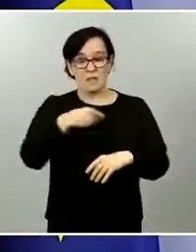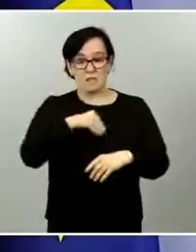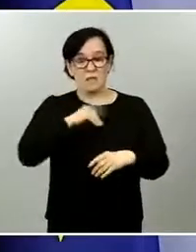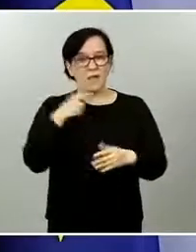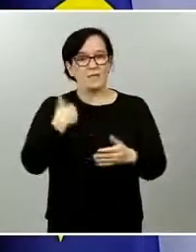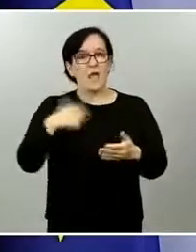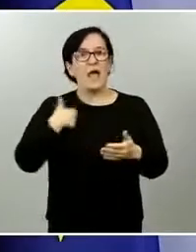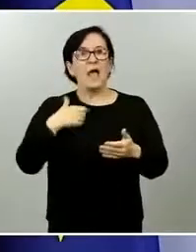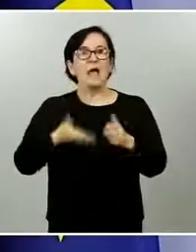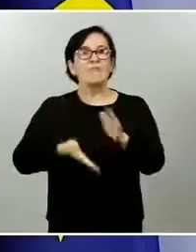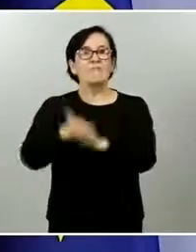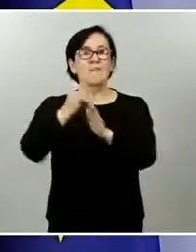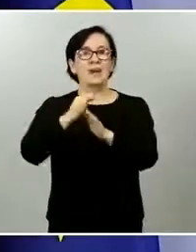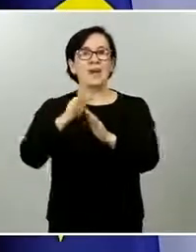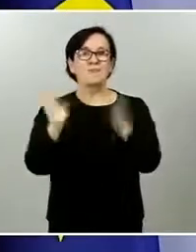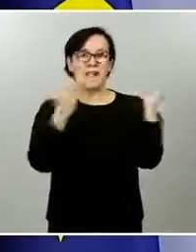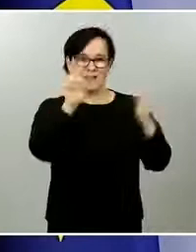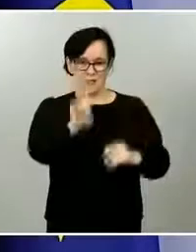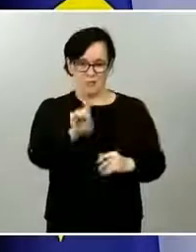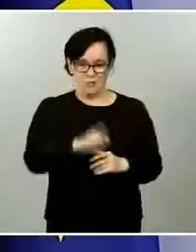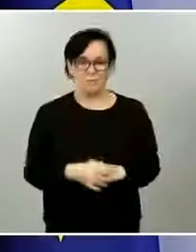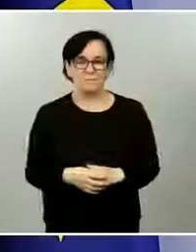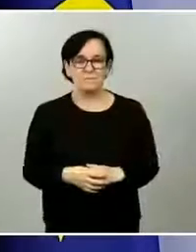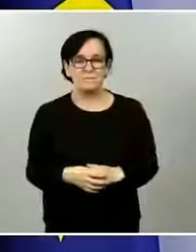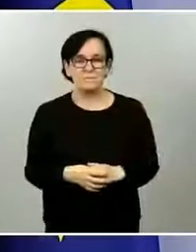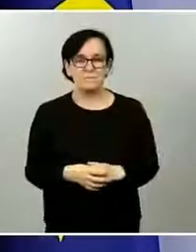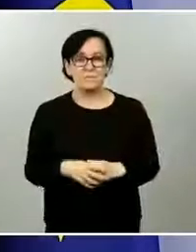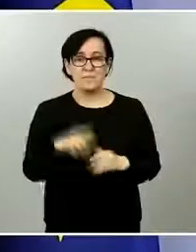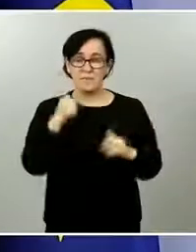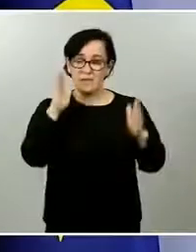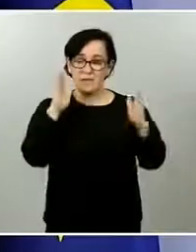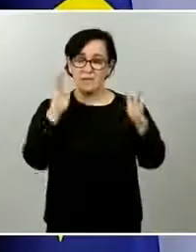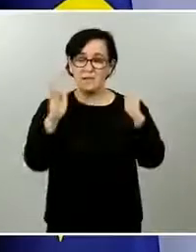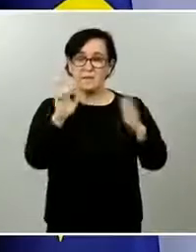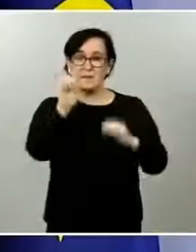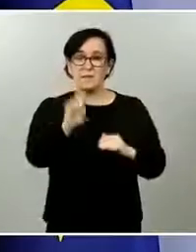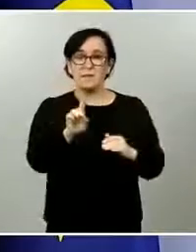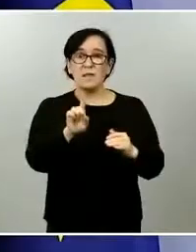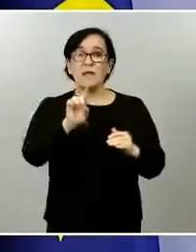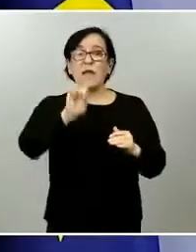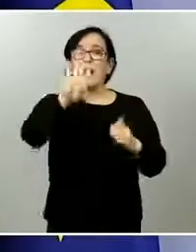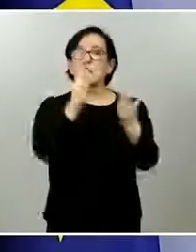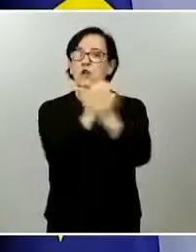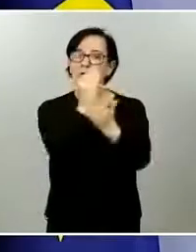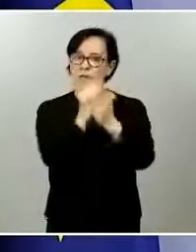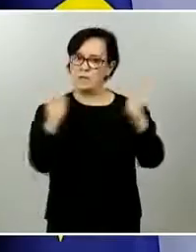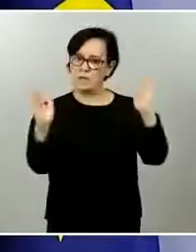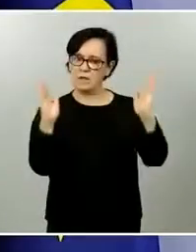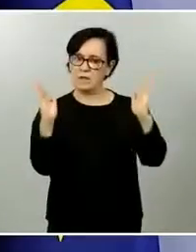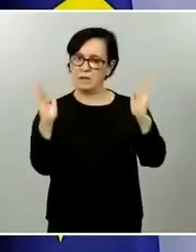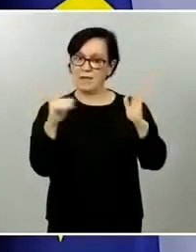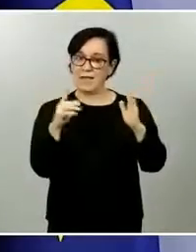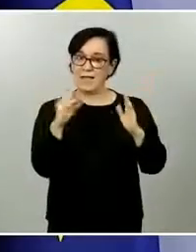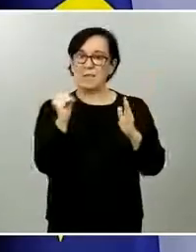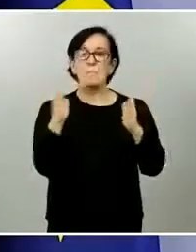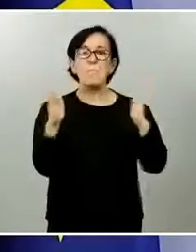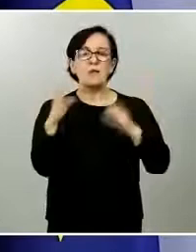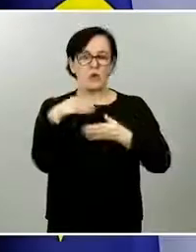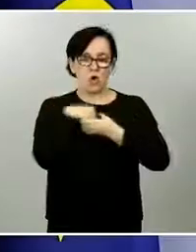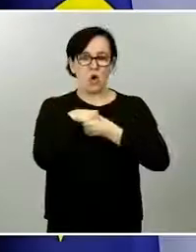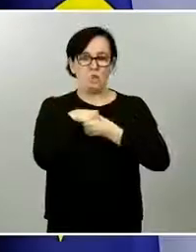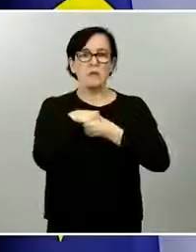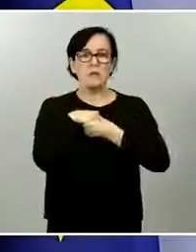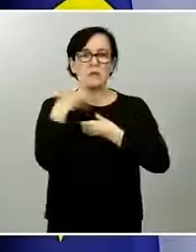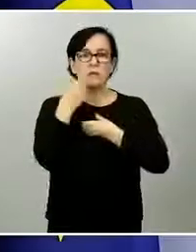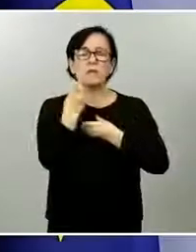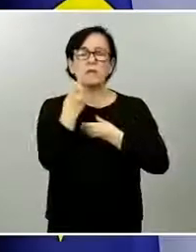fase 1, tal como explicamos ayer, que un poco más de la mitad de los ciudadanos españoles van a poder ir a entrar en fase 1.